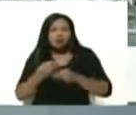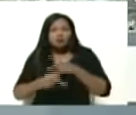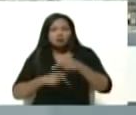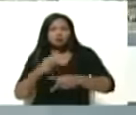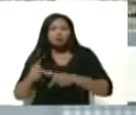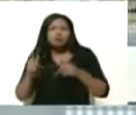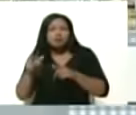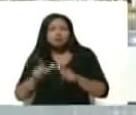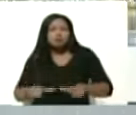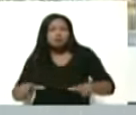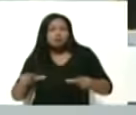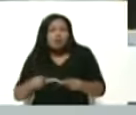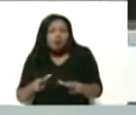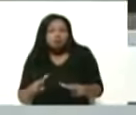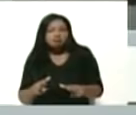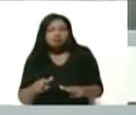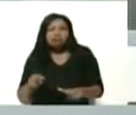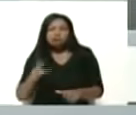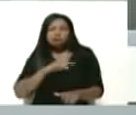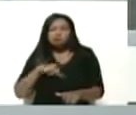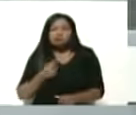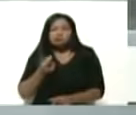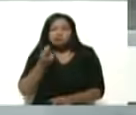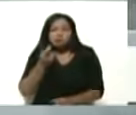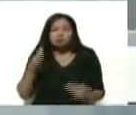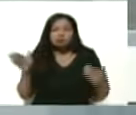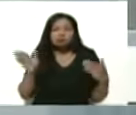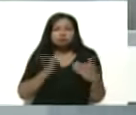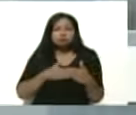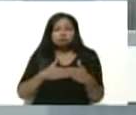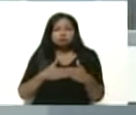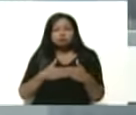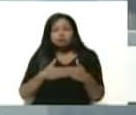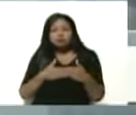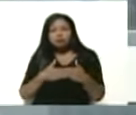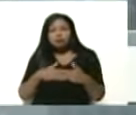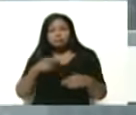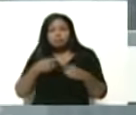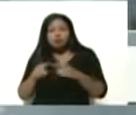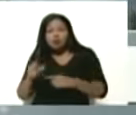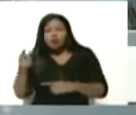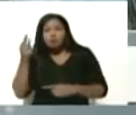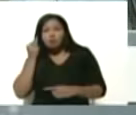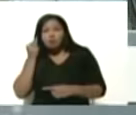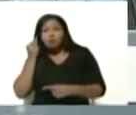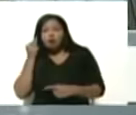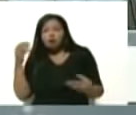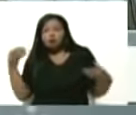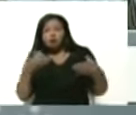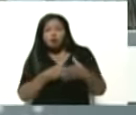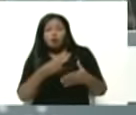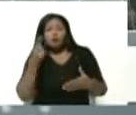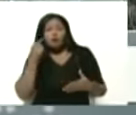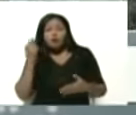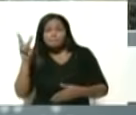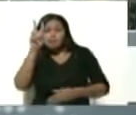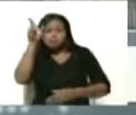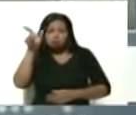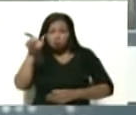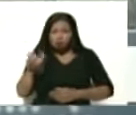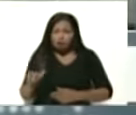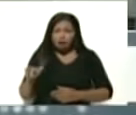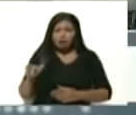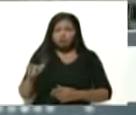planta y estuvimos a punto de cerrarla, pero fueron las mujeres, un equipo de mujeres venezolanas